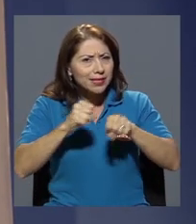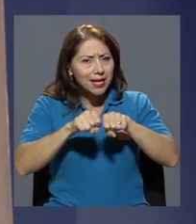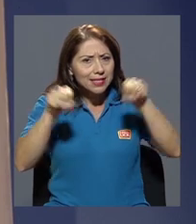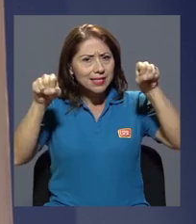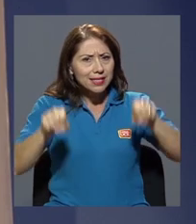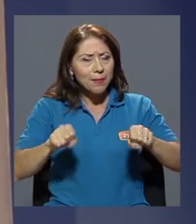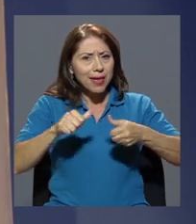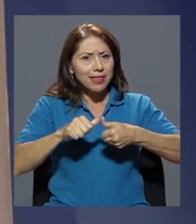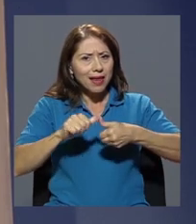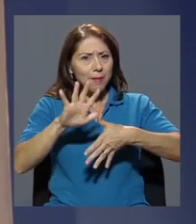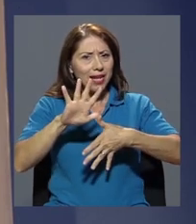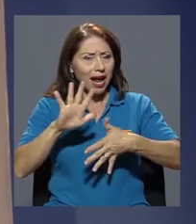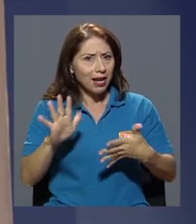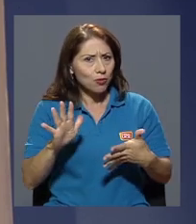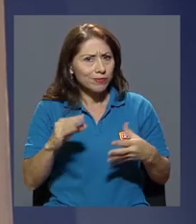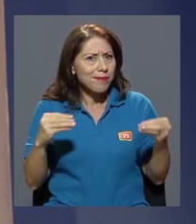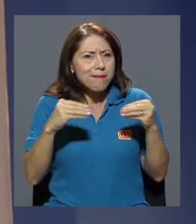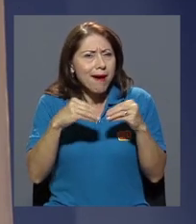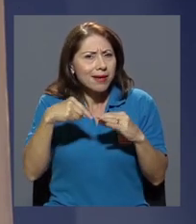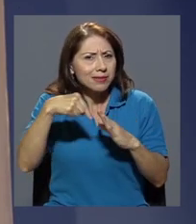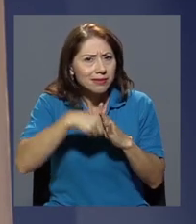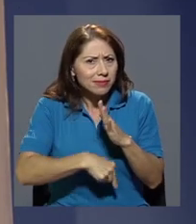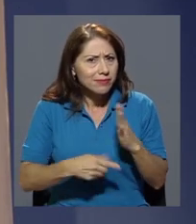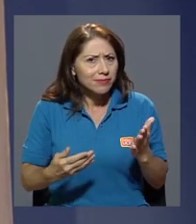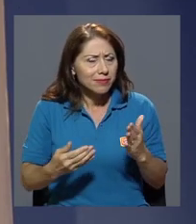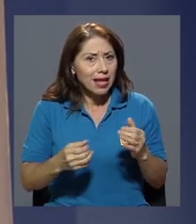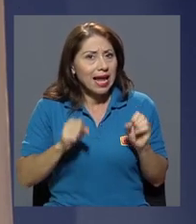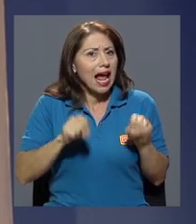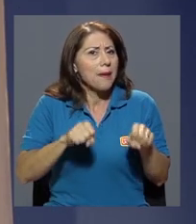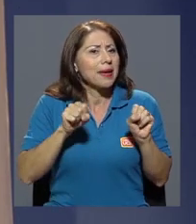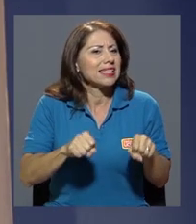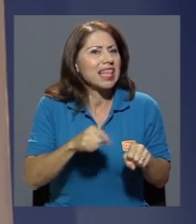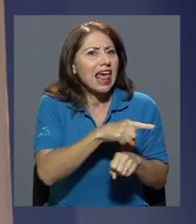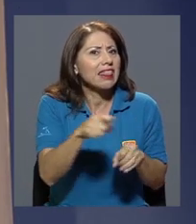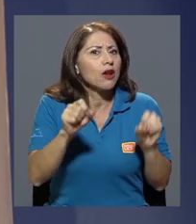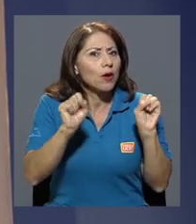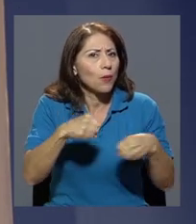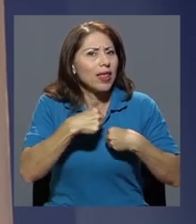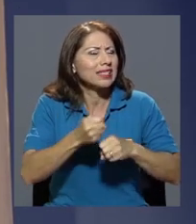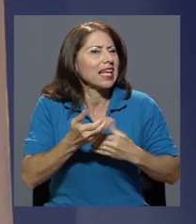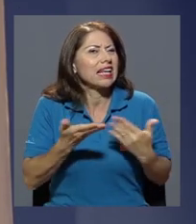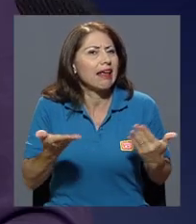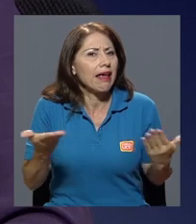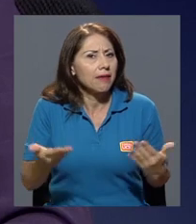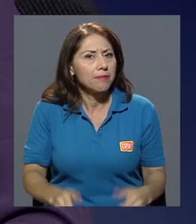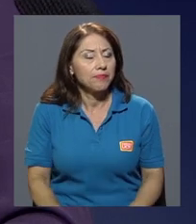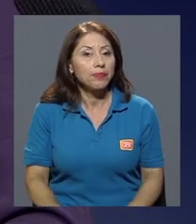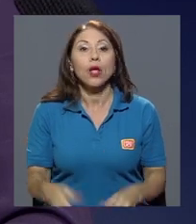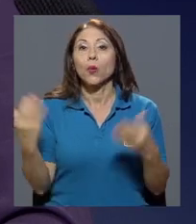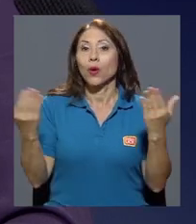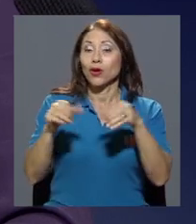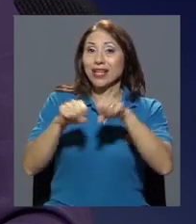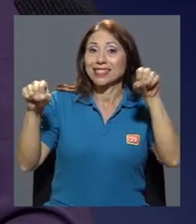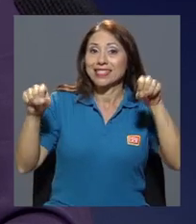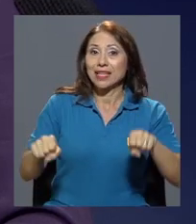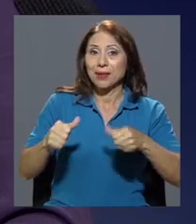el sistema interamericano más allá de eso? ¿La capacidad de sus dientes hasta dónde llega? Bueno, el sistema interamericano y